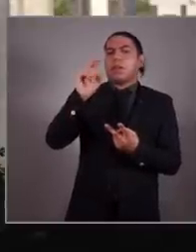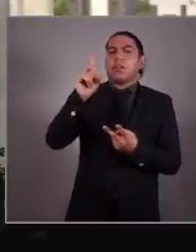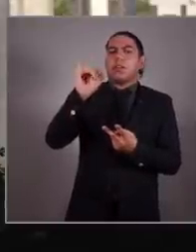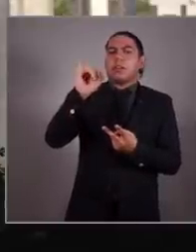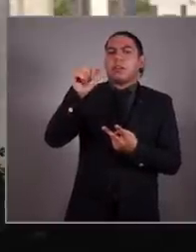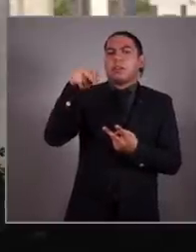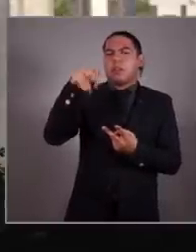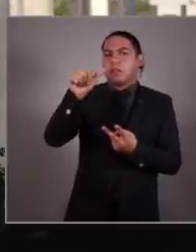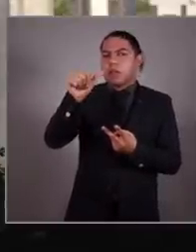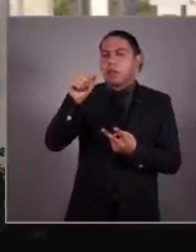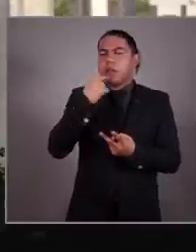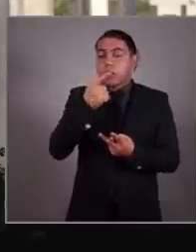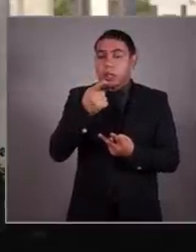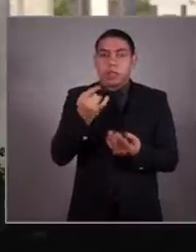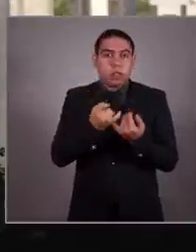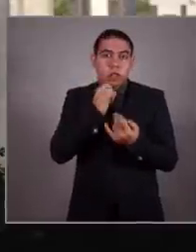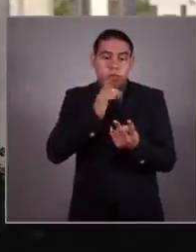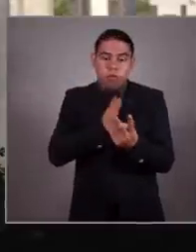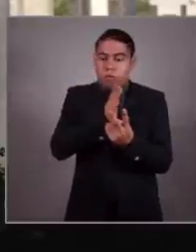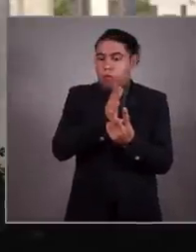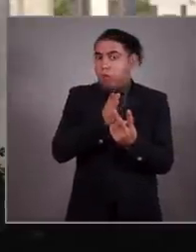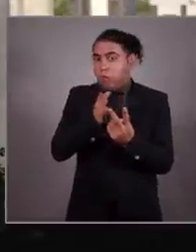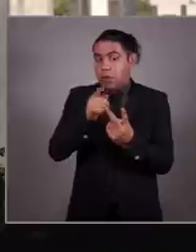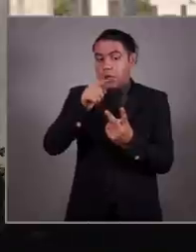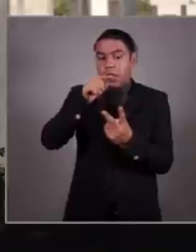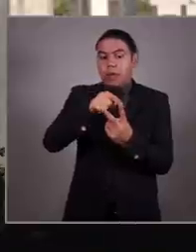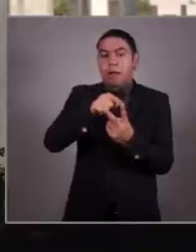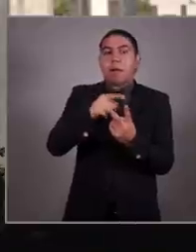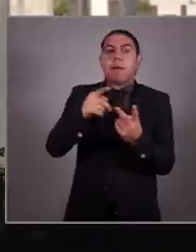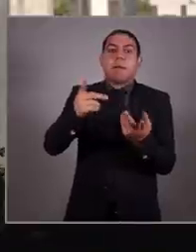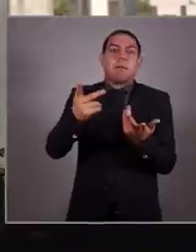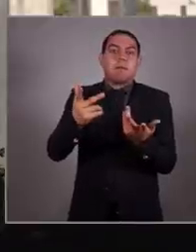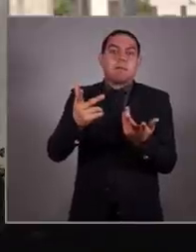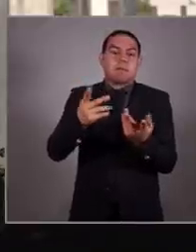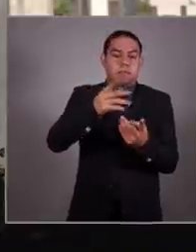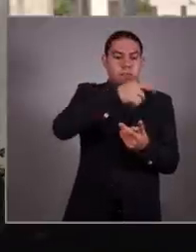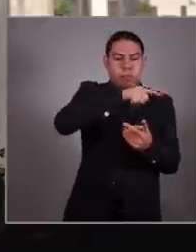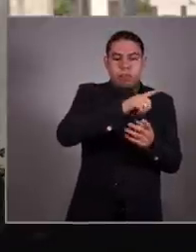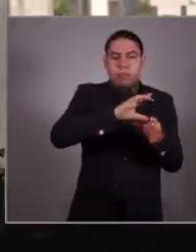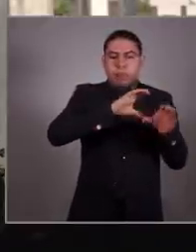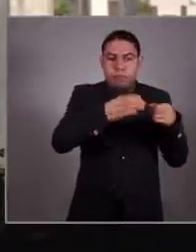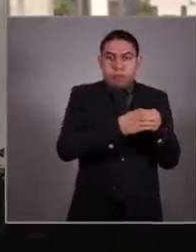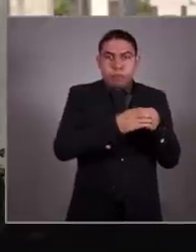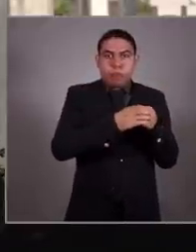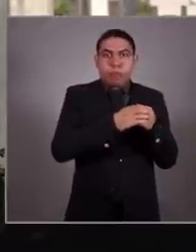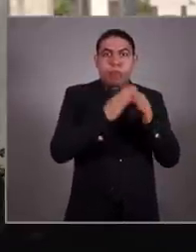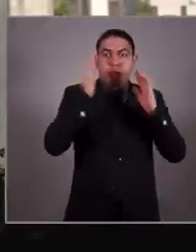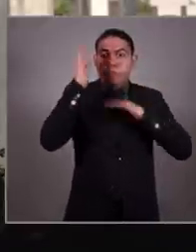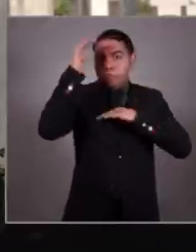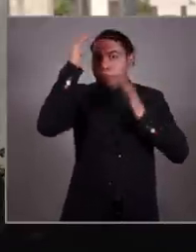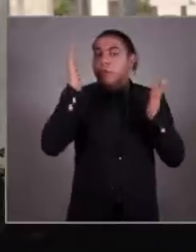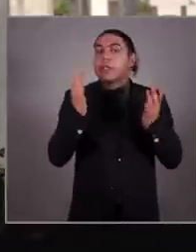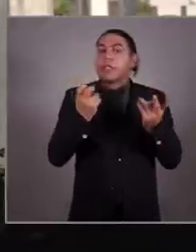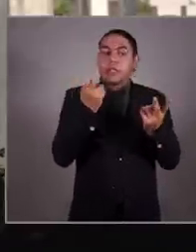efectivamente como la de dos partidos en México. El Partido Conservador y el Partido Conservador. Hoy estamos